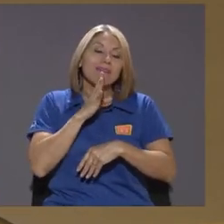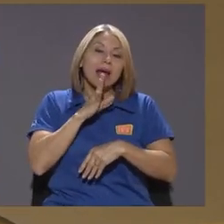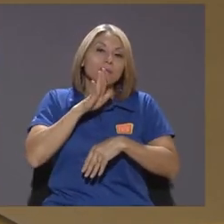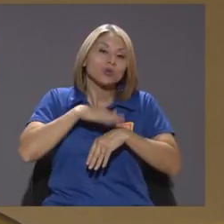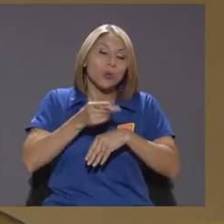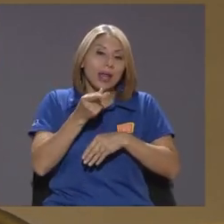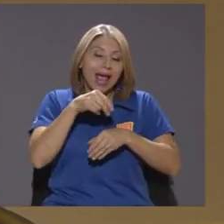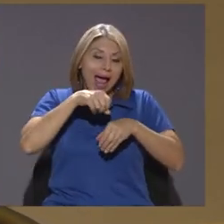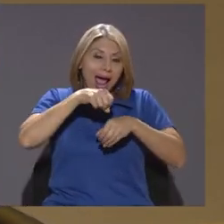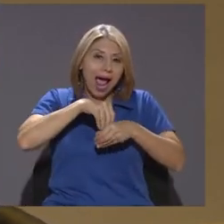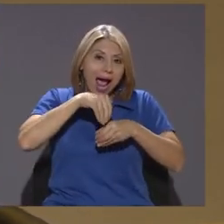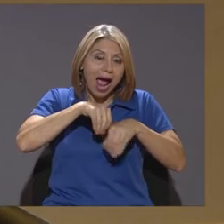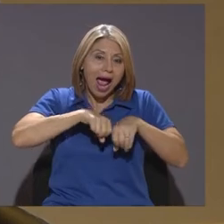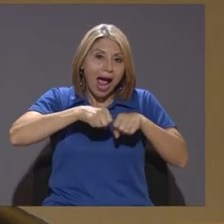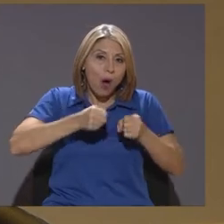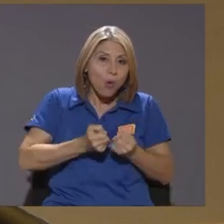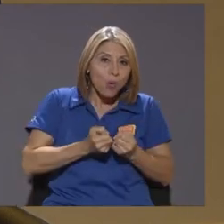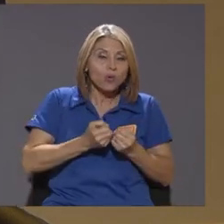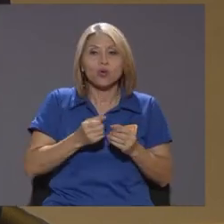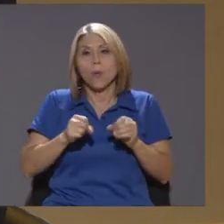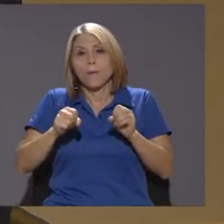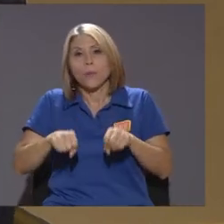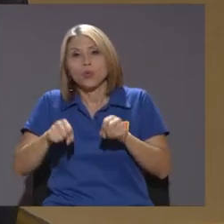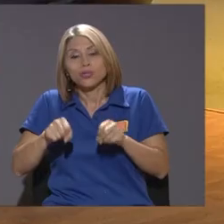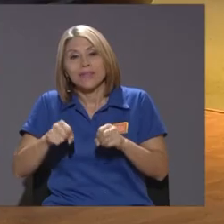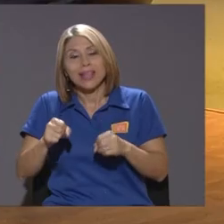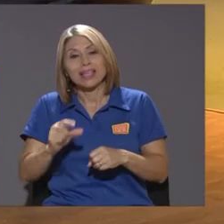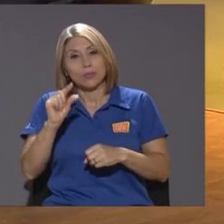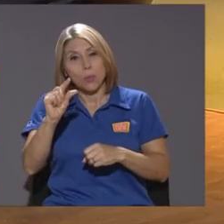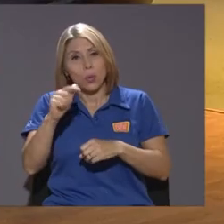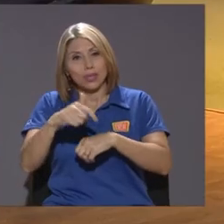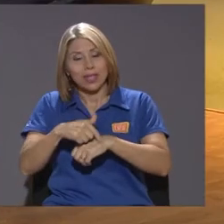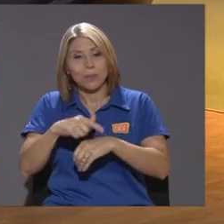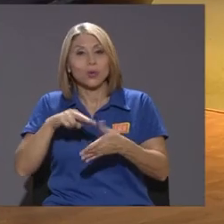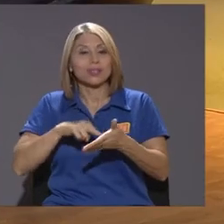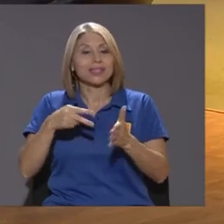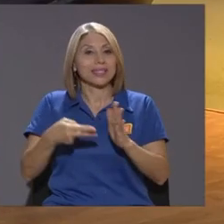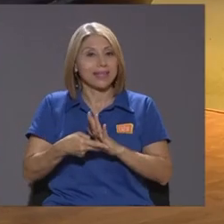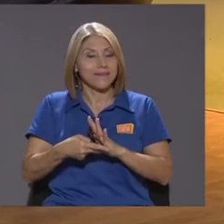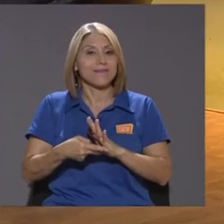posibilidades es poco tiempo entonces eso quiere decir que